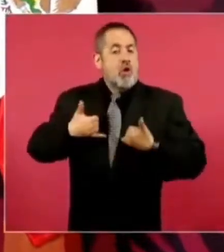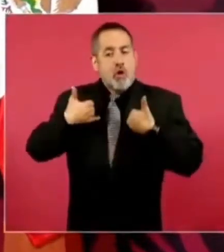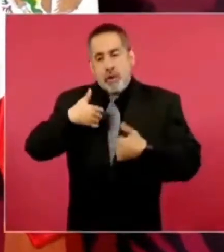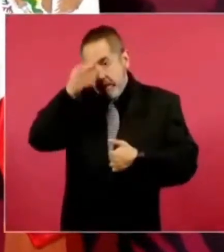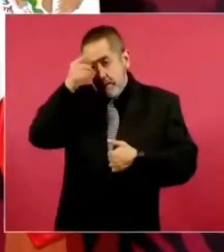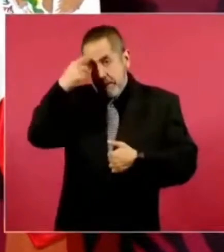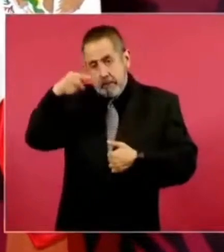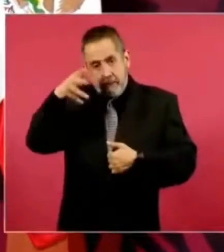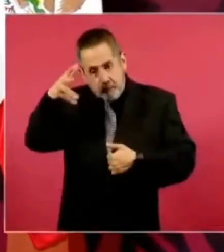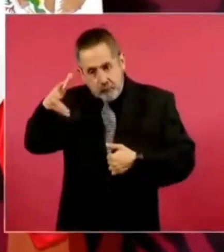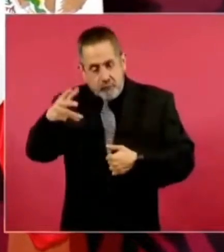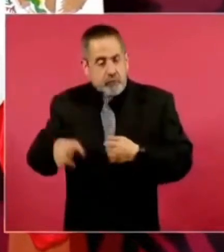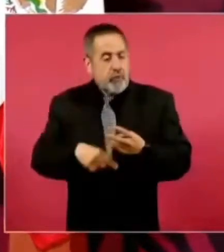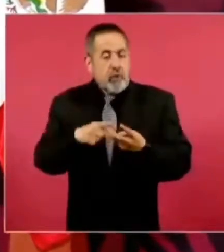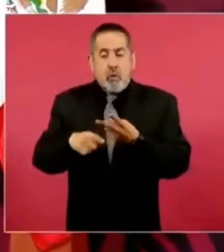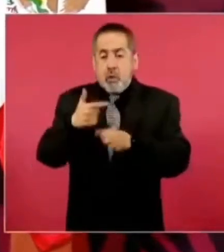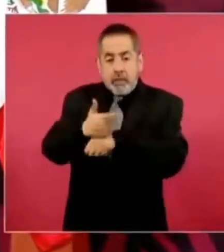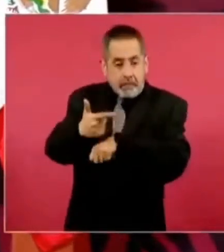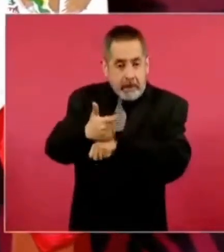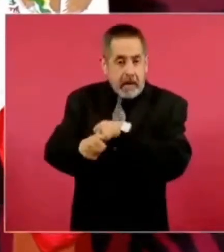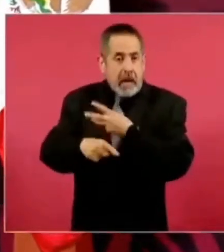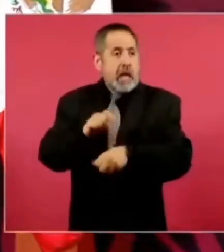en Guatemala, en El Salvador,